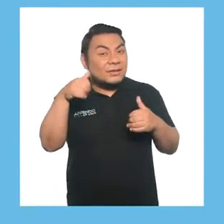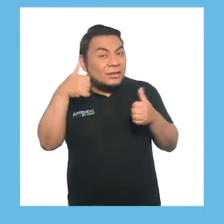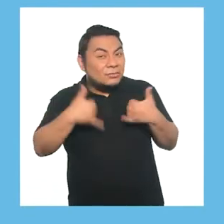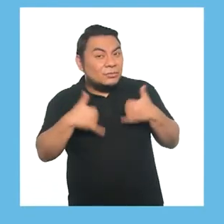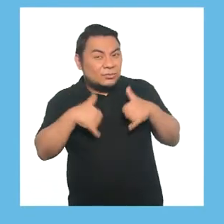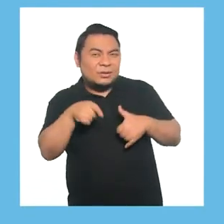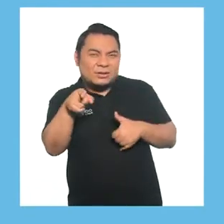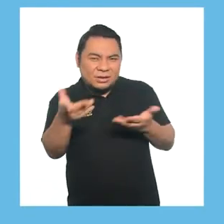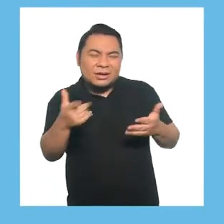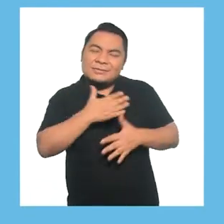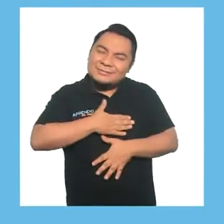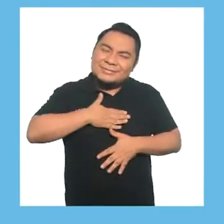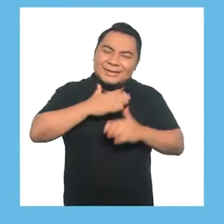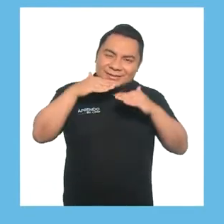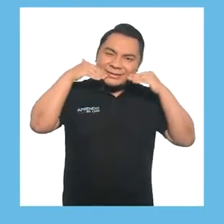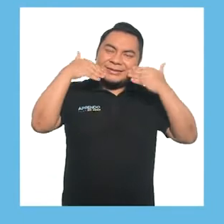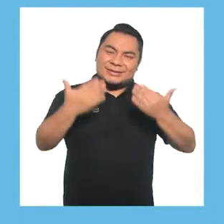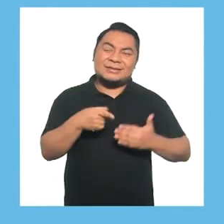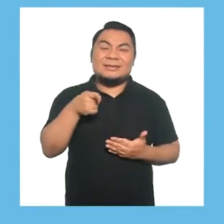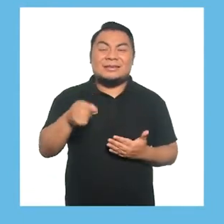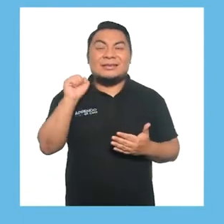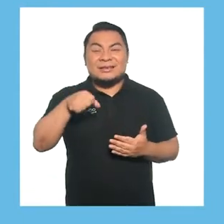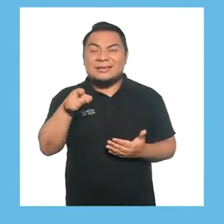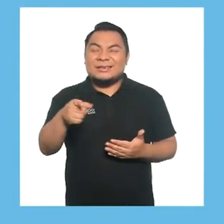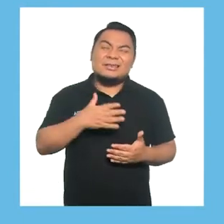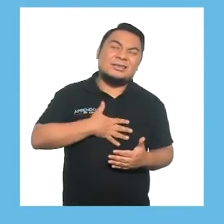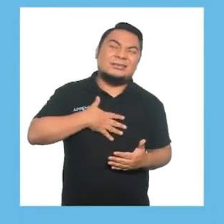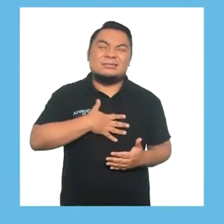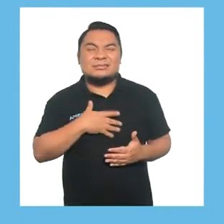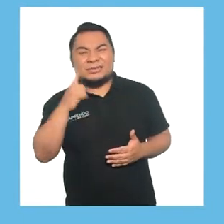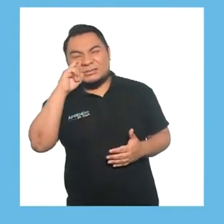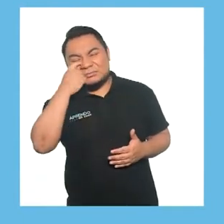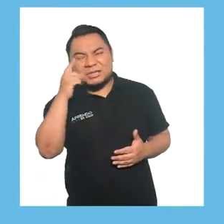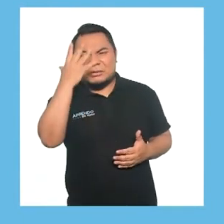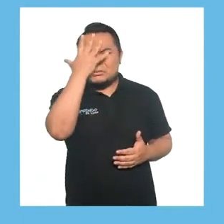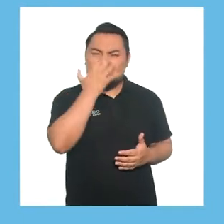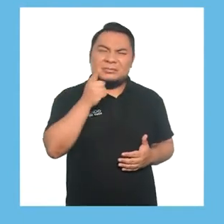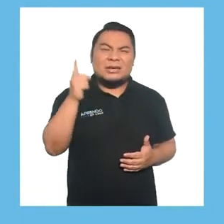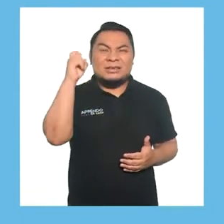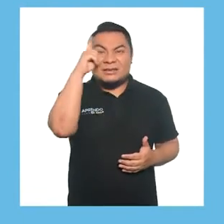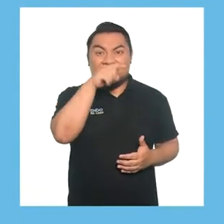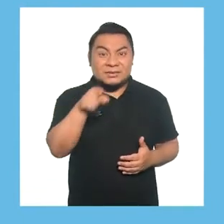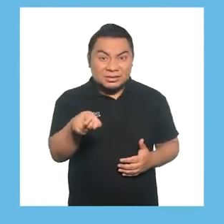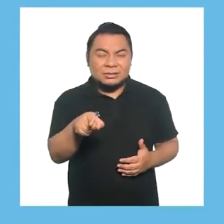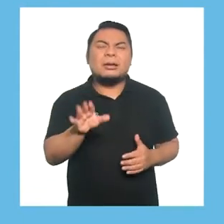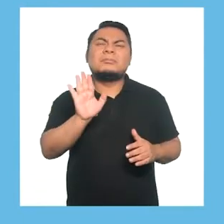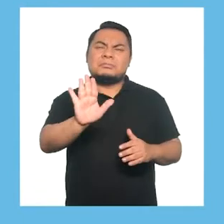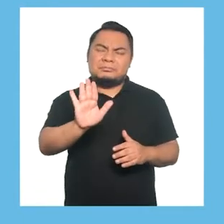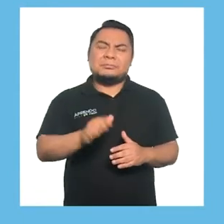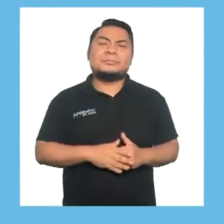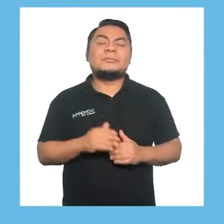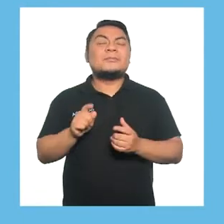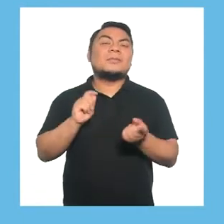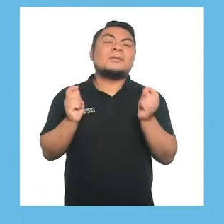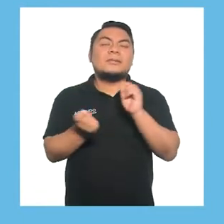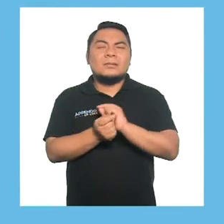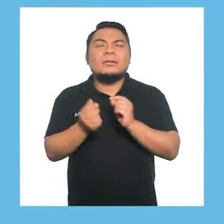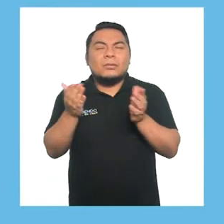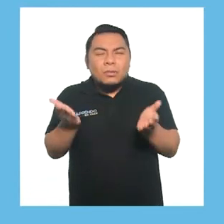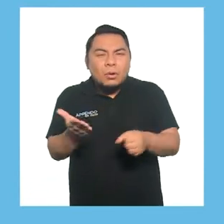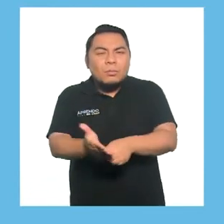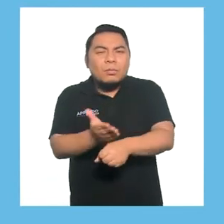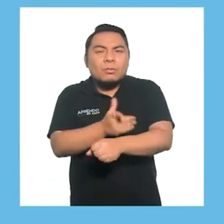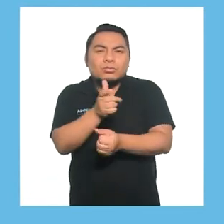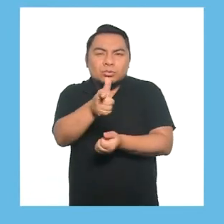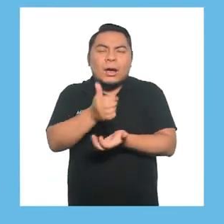un juego y que lo deben disfrutar. Si la actividad resulta muy difícil para tu niña o niño, facilítale que logre el